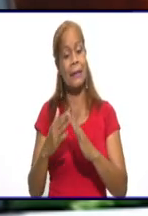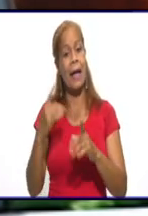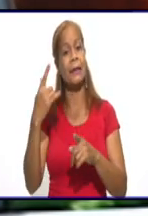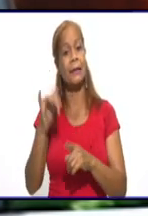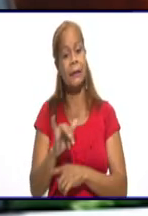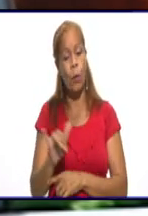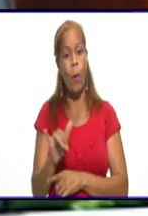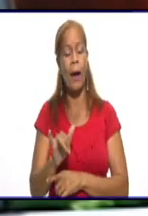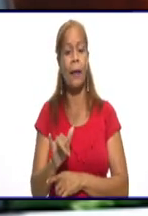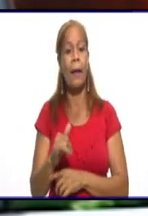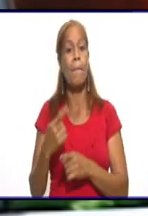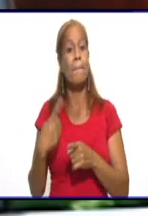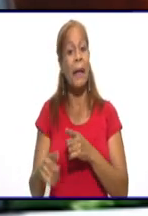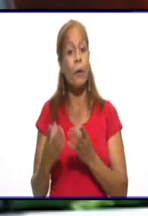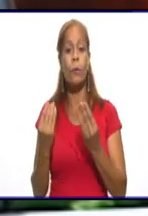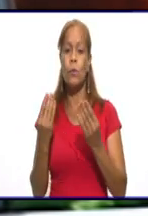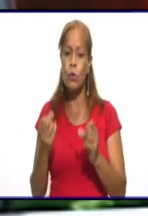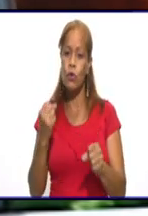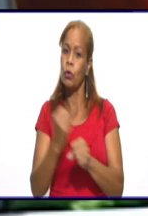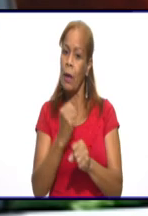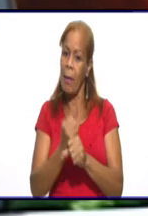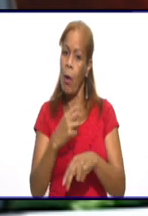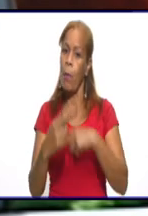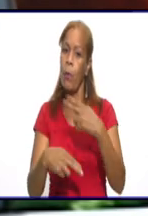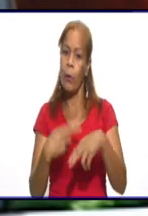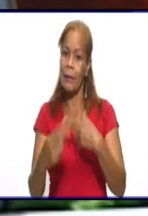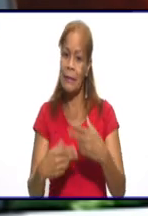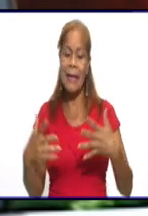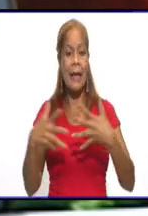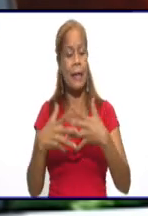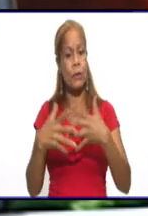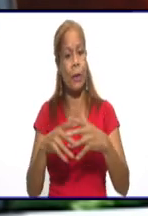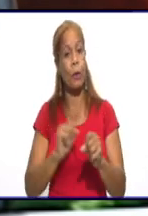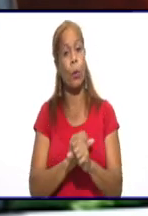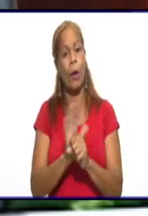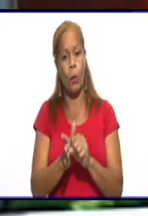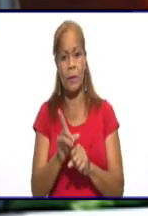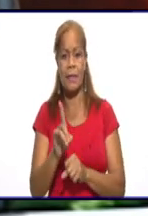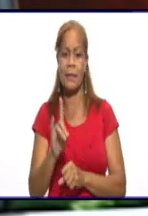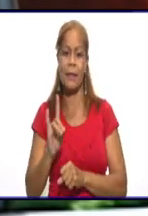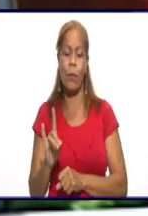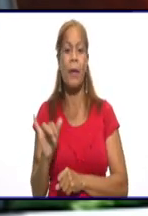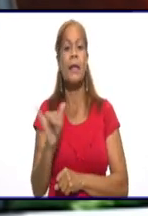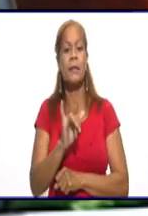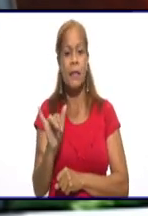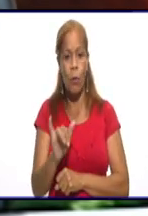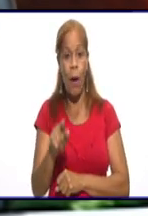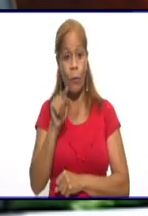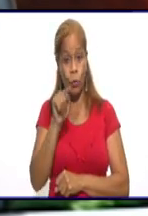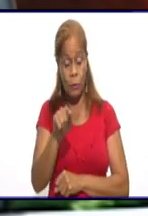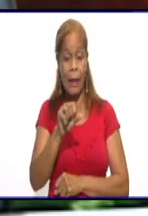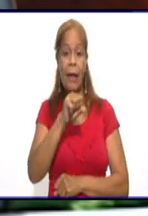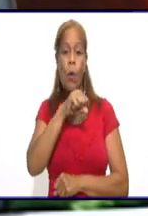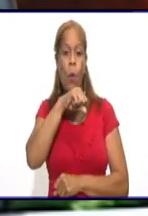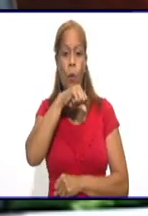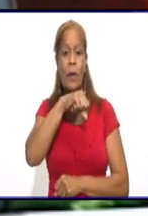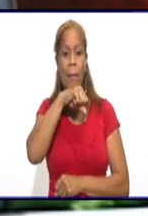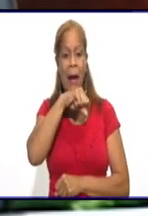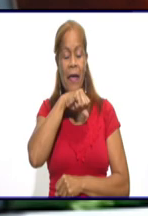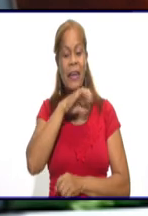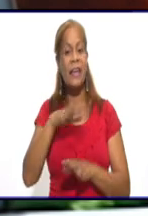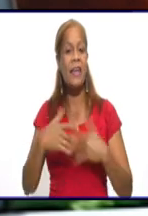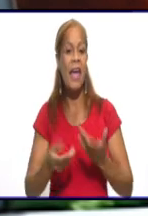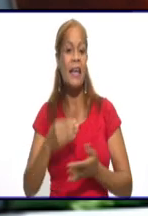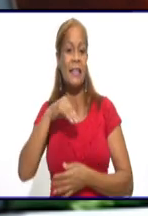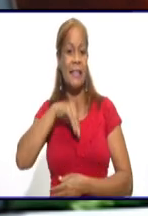por hacer para seguir salvando vidas relacionado con la COVID-19. También una madre que siente el